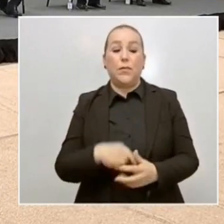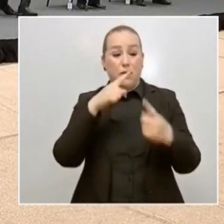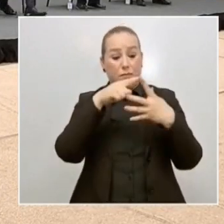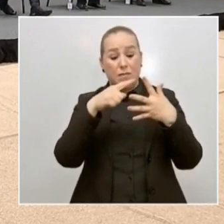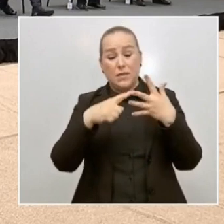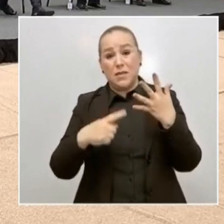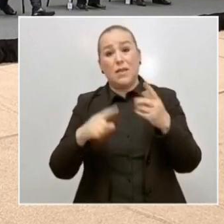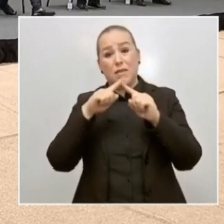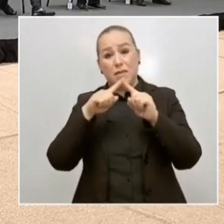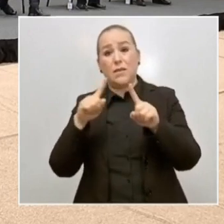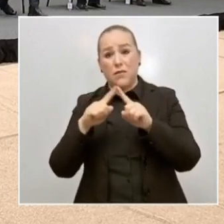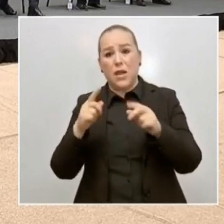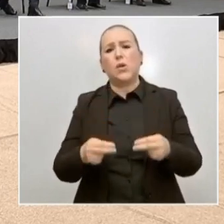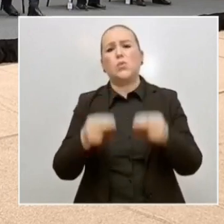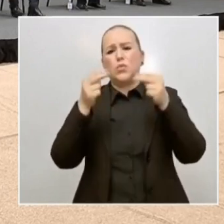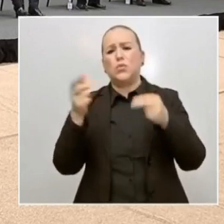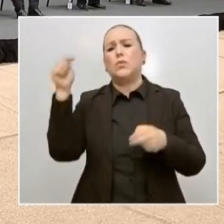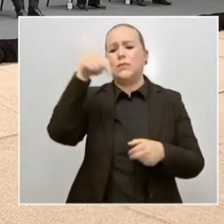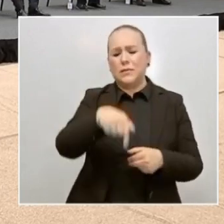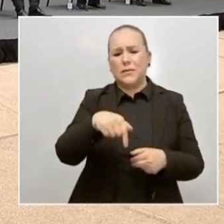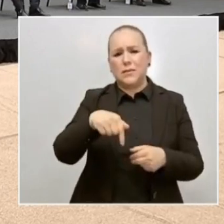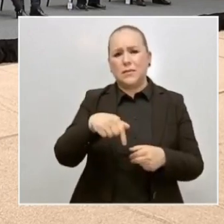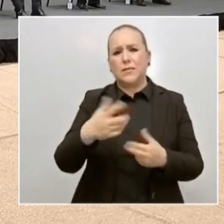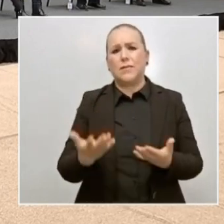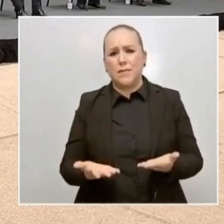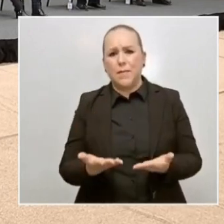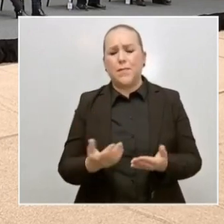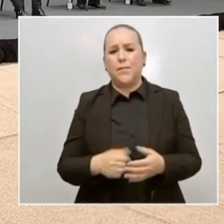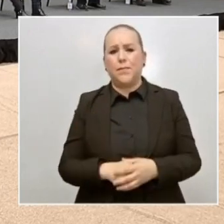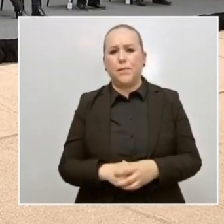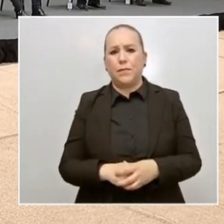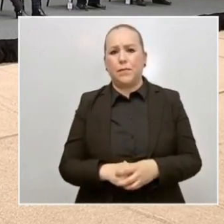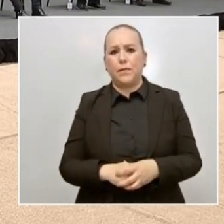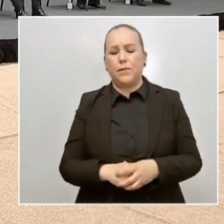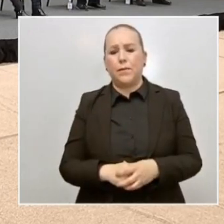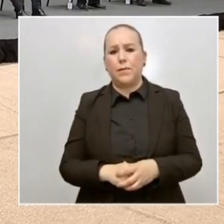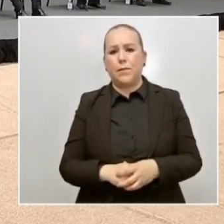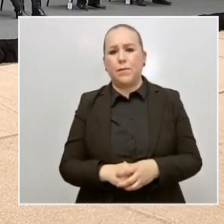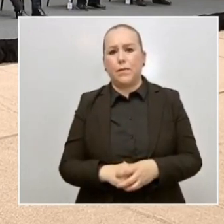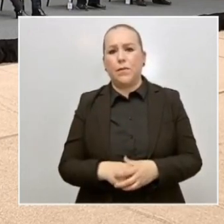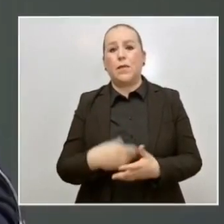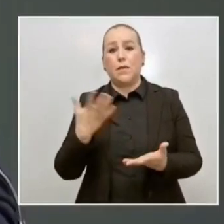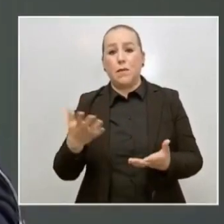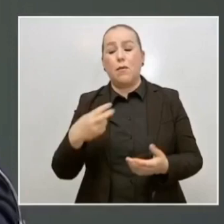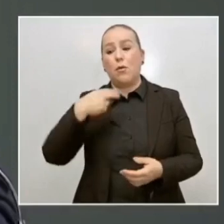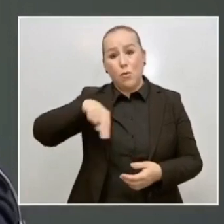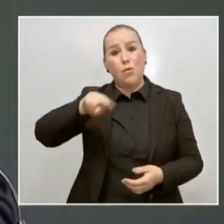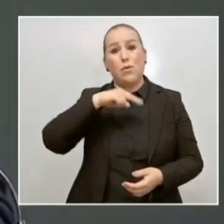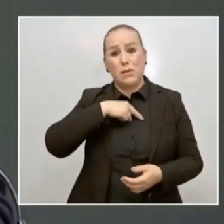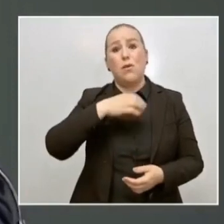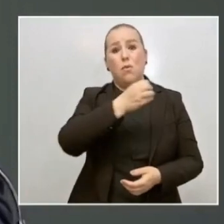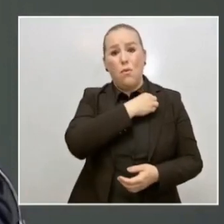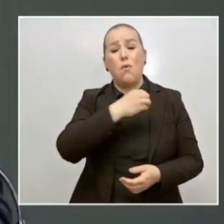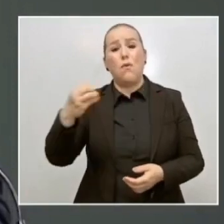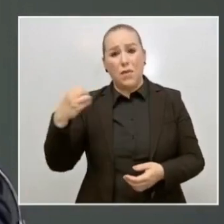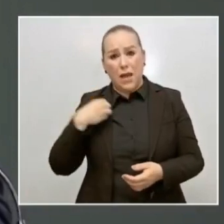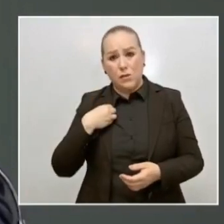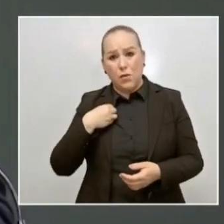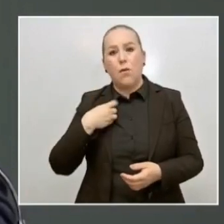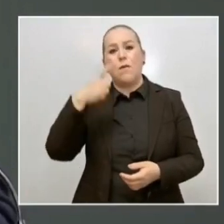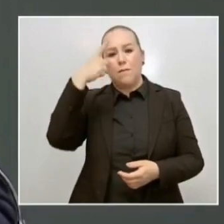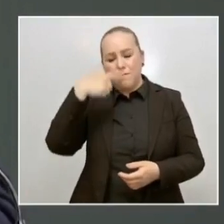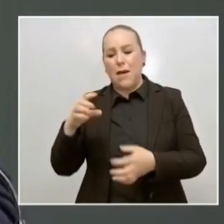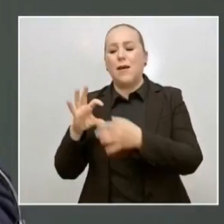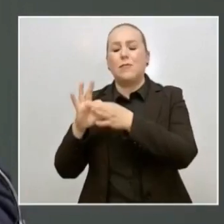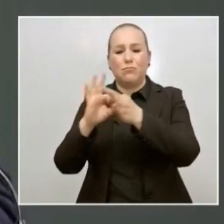que nos colocan en esa tesitura y en esa obligación de coordinarnos.